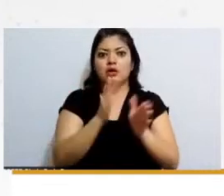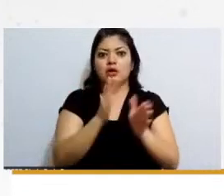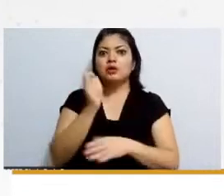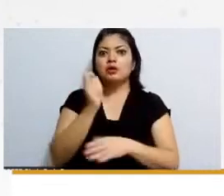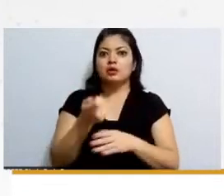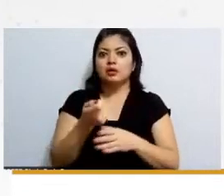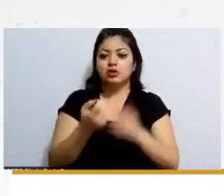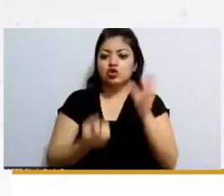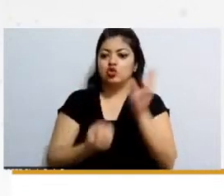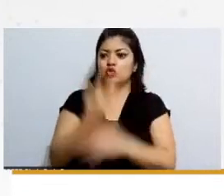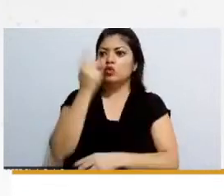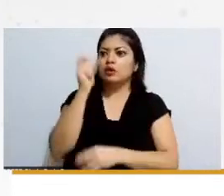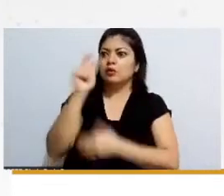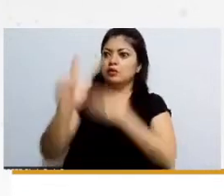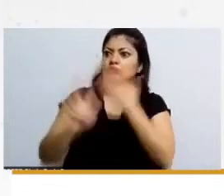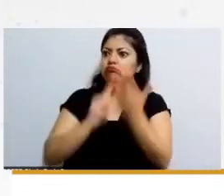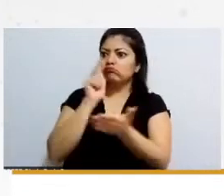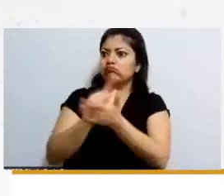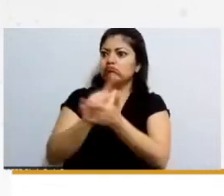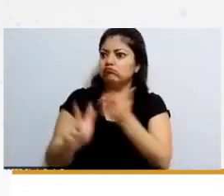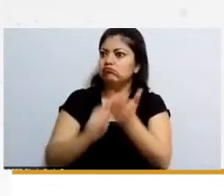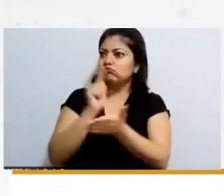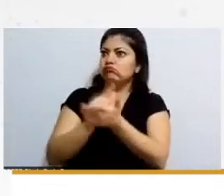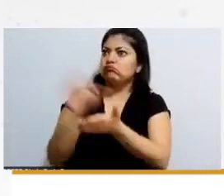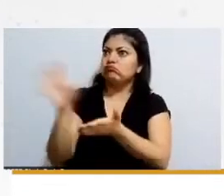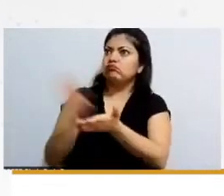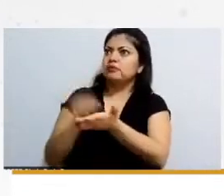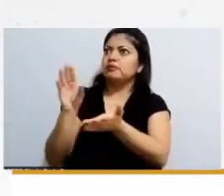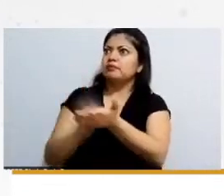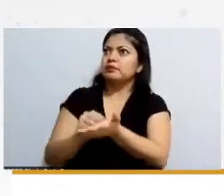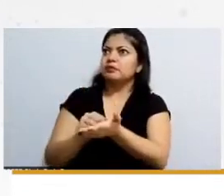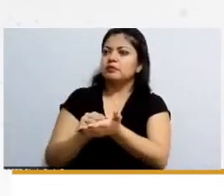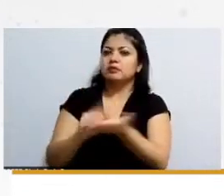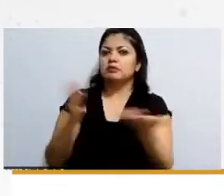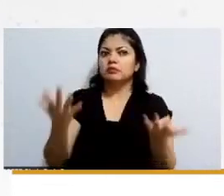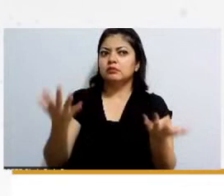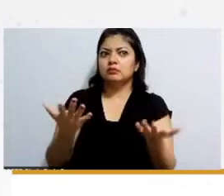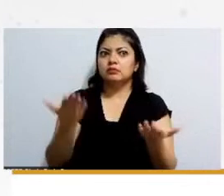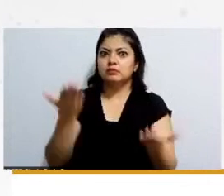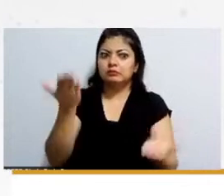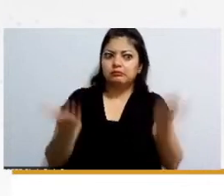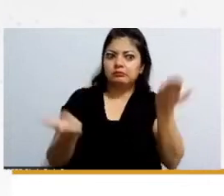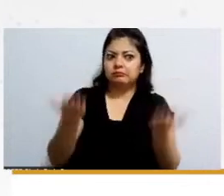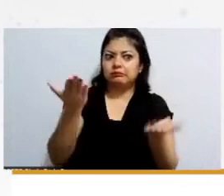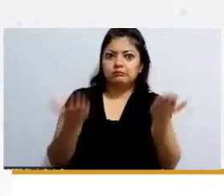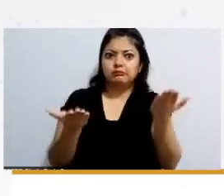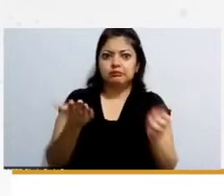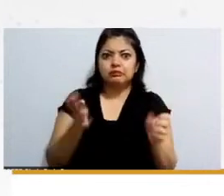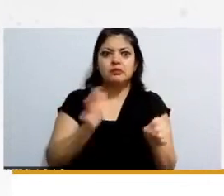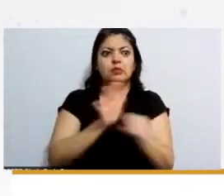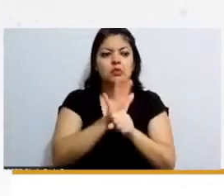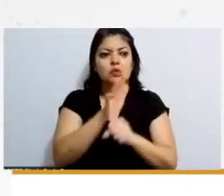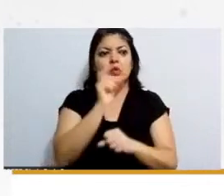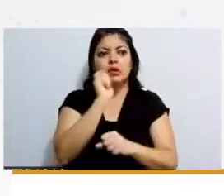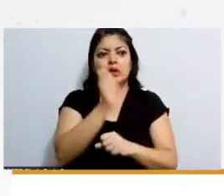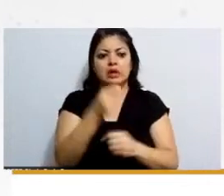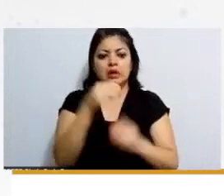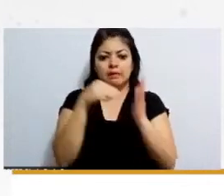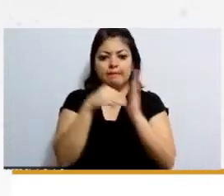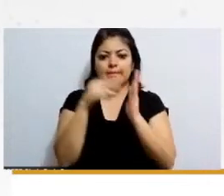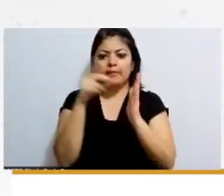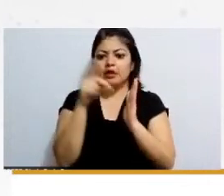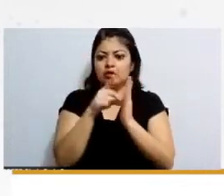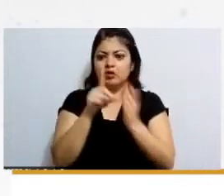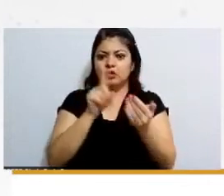jurisprudenciales ustedes cómo ven ese contraste hasta de tradición jurídica entre una metodología de lectura de las